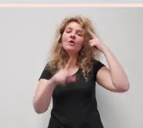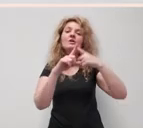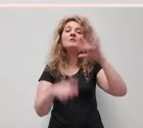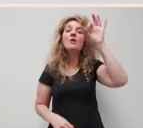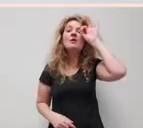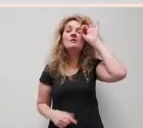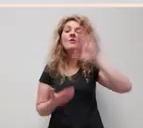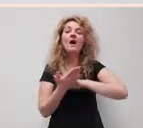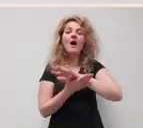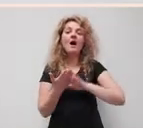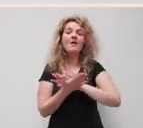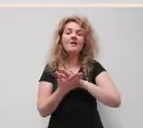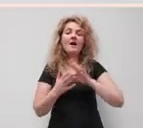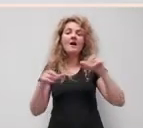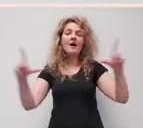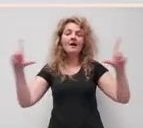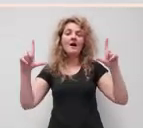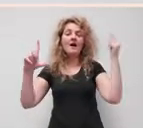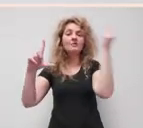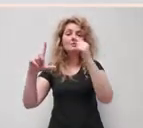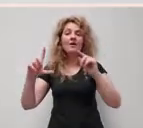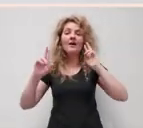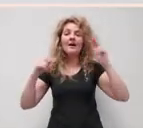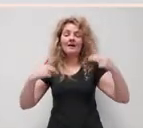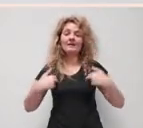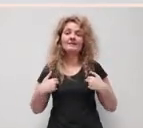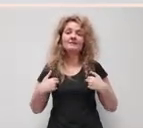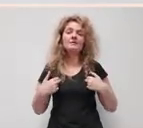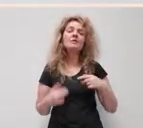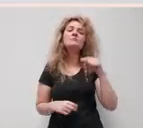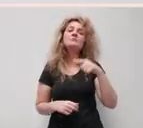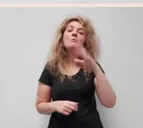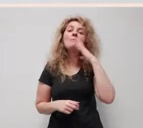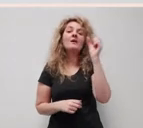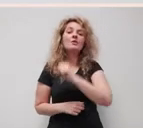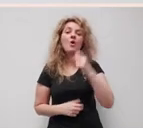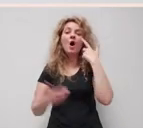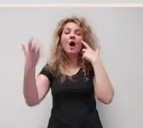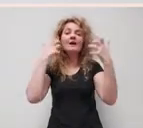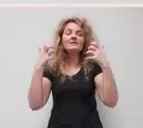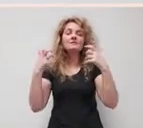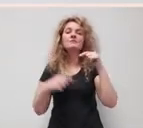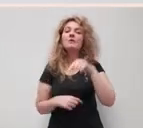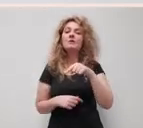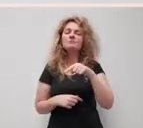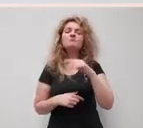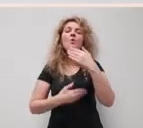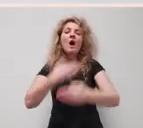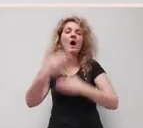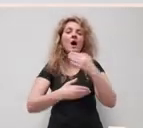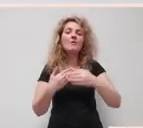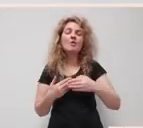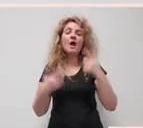sala dedicada a Castelao para falar da autocaricatura do noso xeñal artista. Unha obra froito dunha